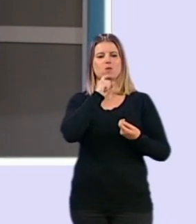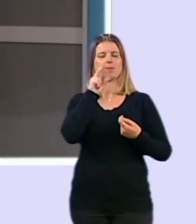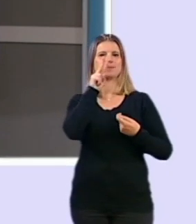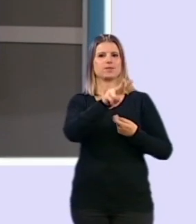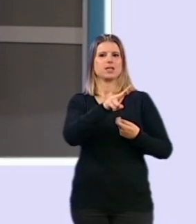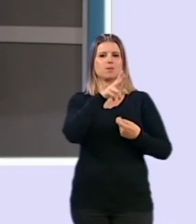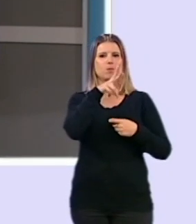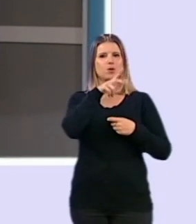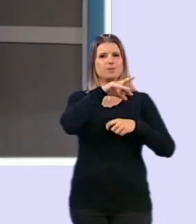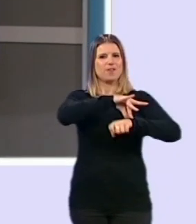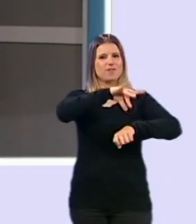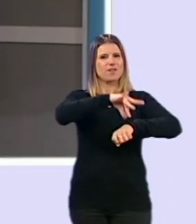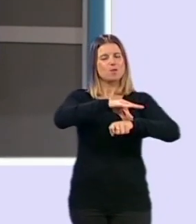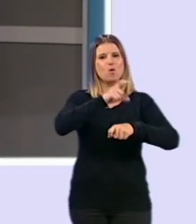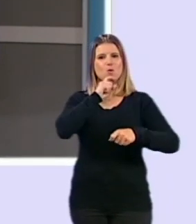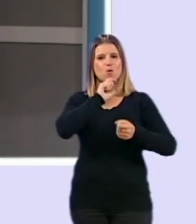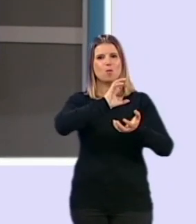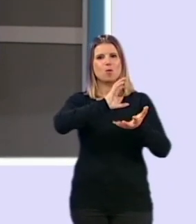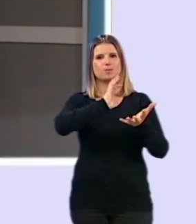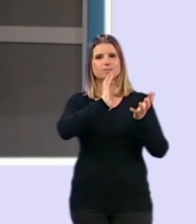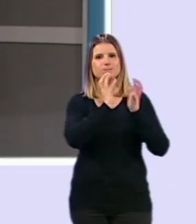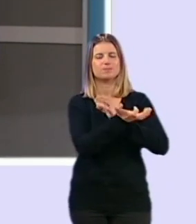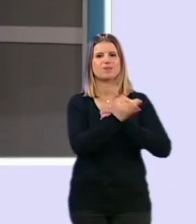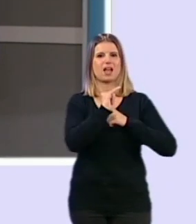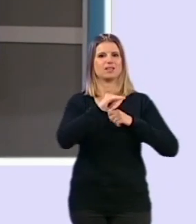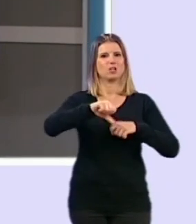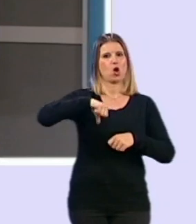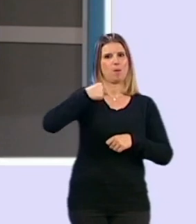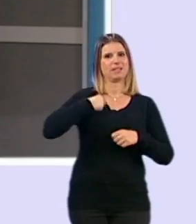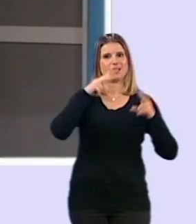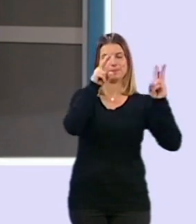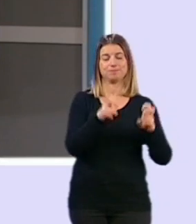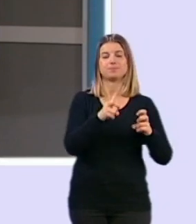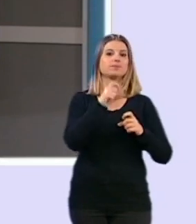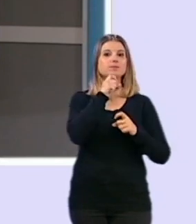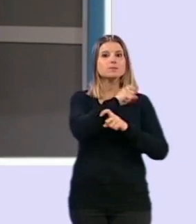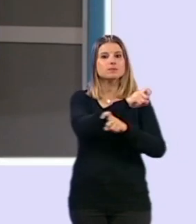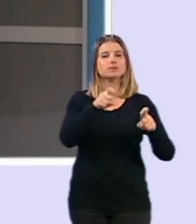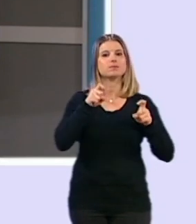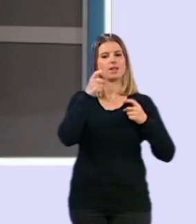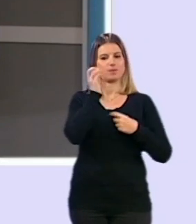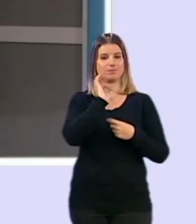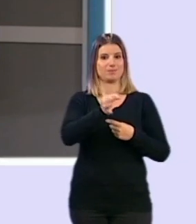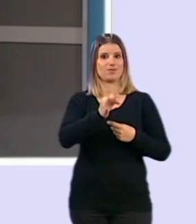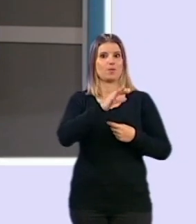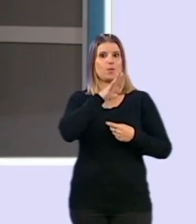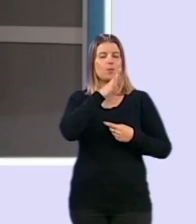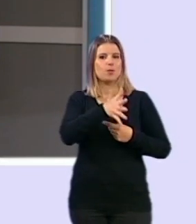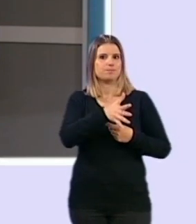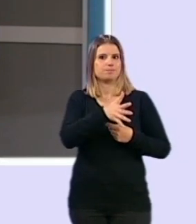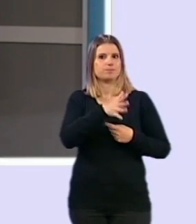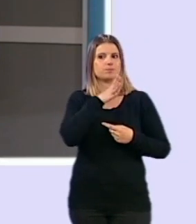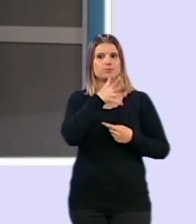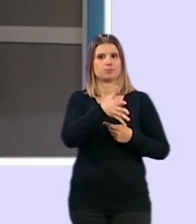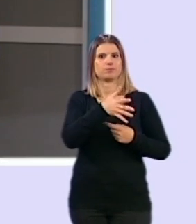algún enfermo que estén estos días hospitalizados. Y decir que, efectivamente, como consecuencia de